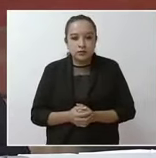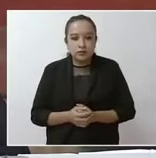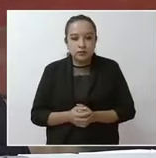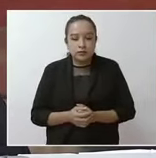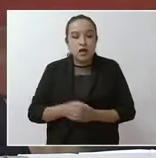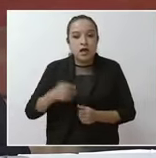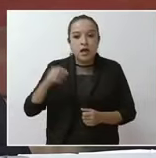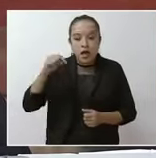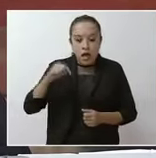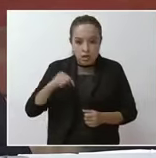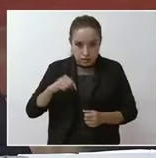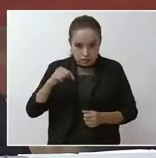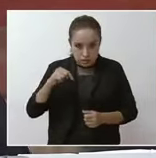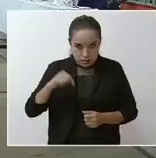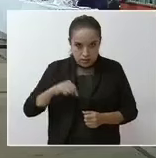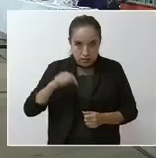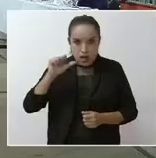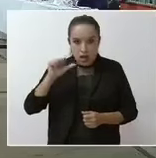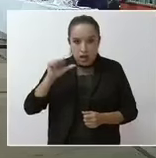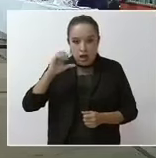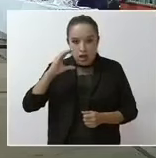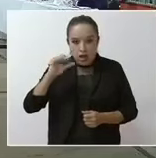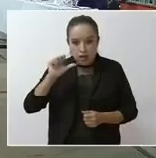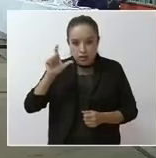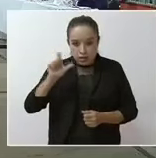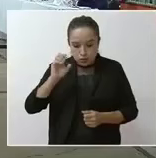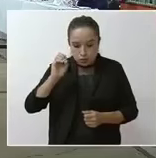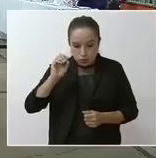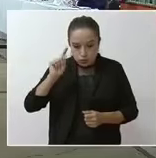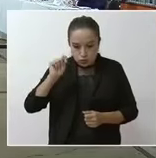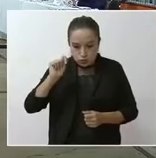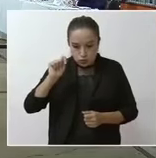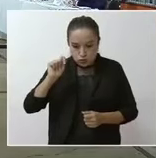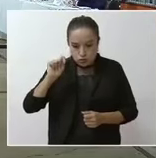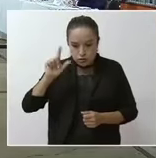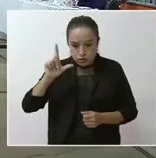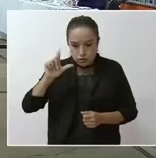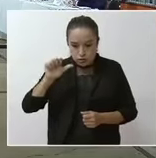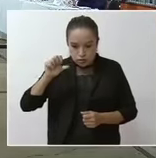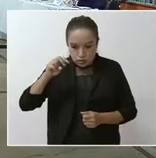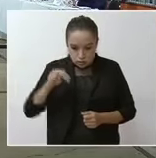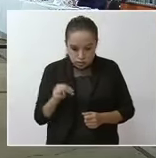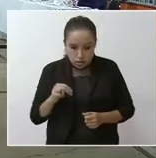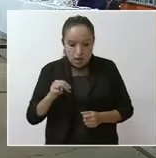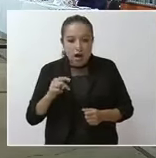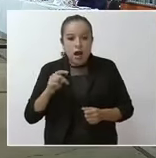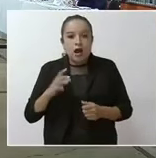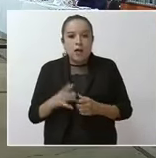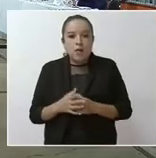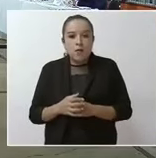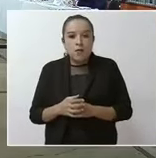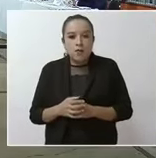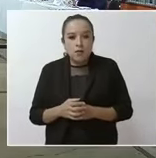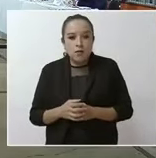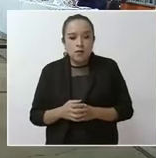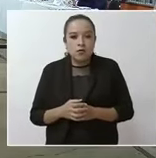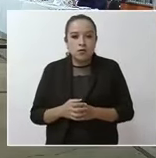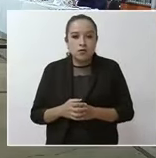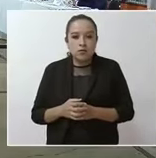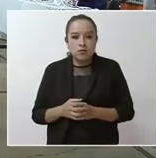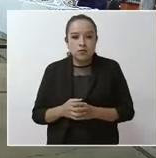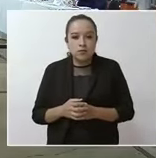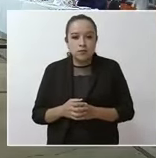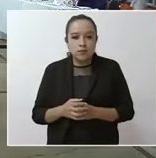En Acaxochitlán se donaron dos tinacos de 10.000 litros para el abasto de agua potable en los centros de salud.